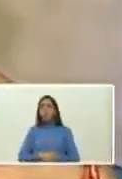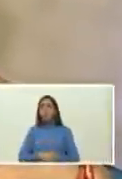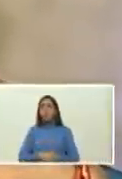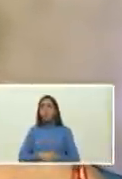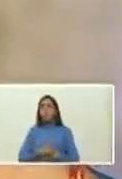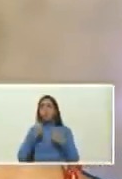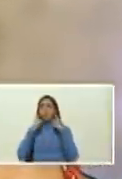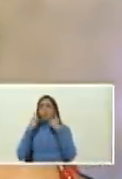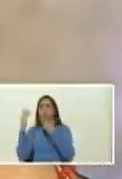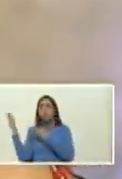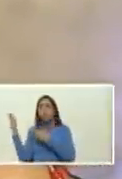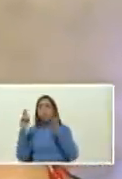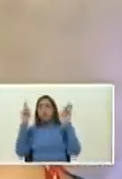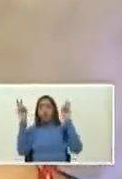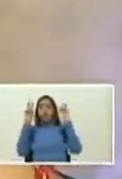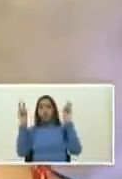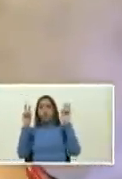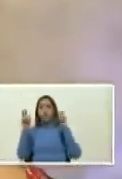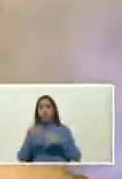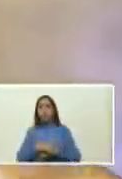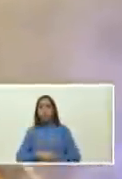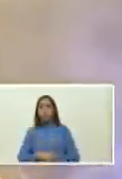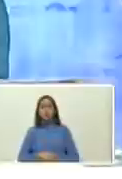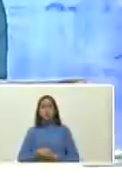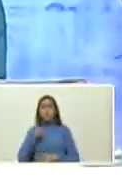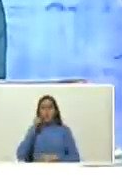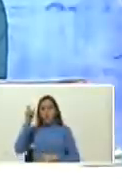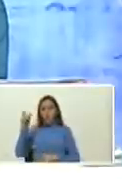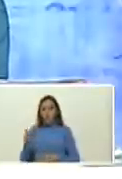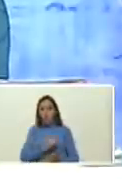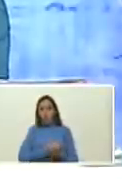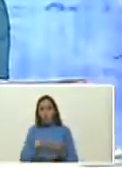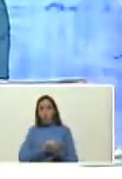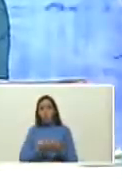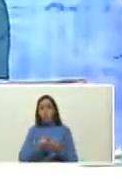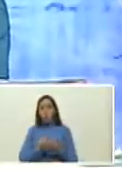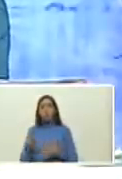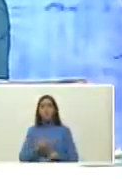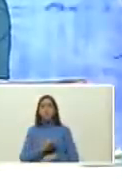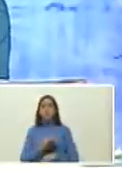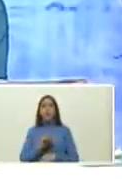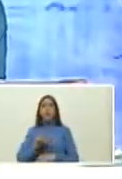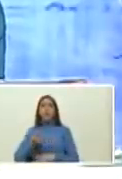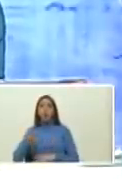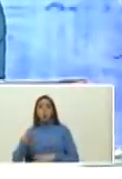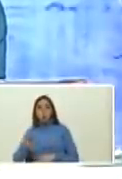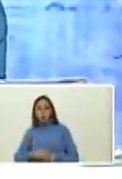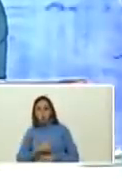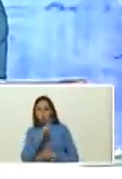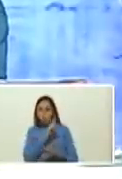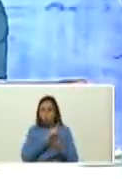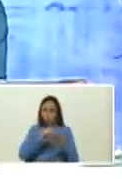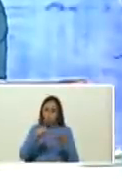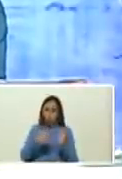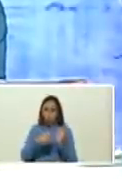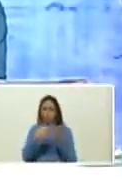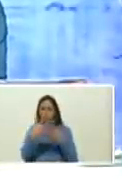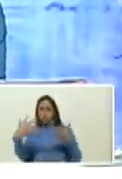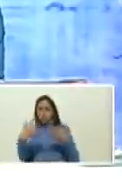Matsuyama Miguel Mendoza Barreto poeta poesía ¿no?